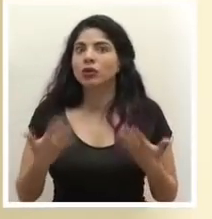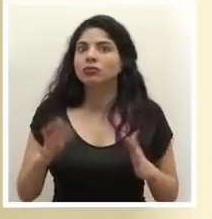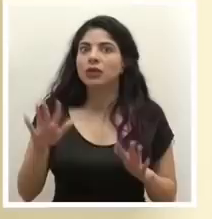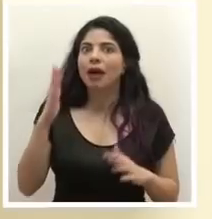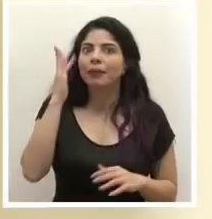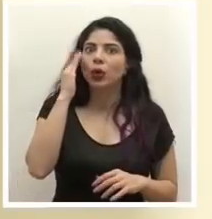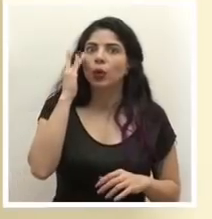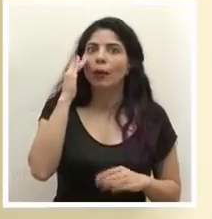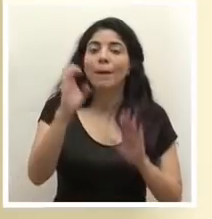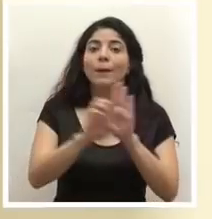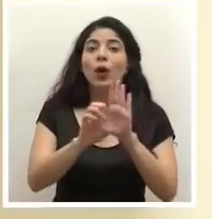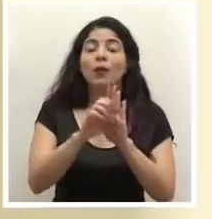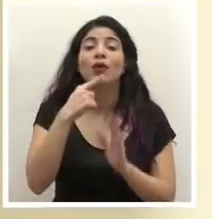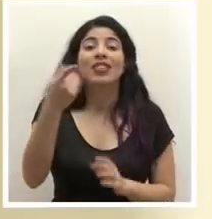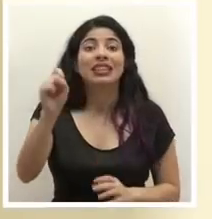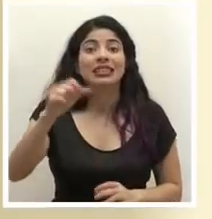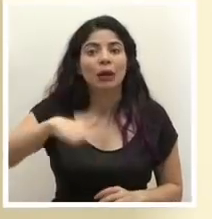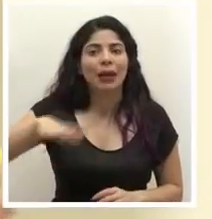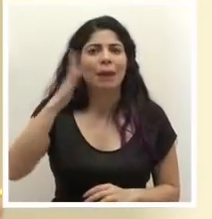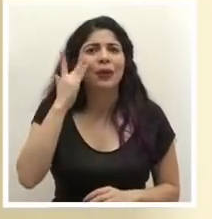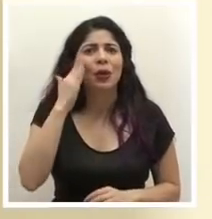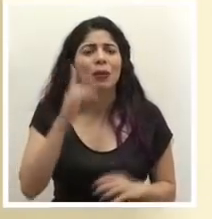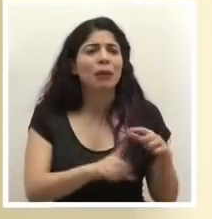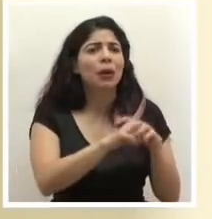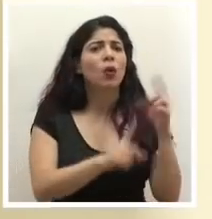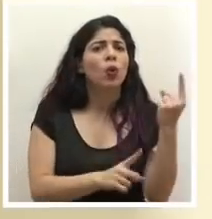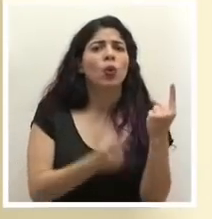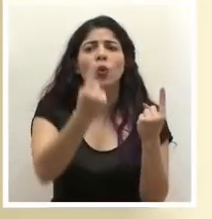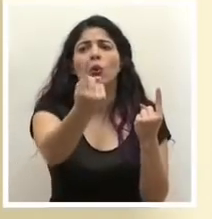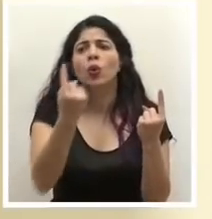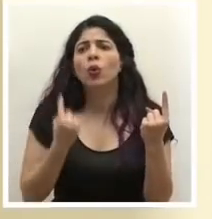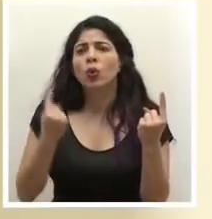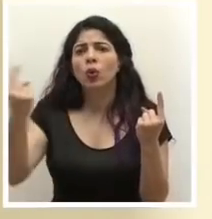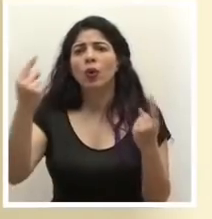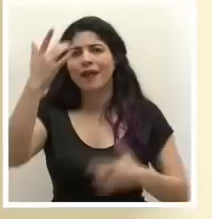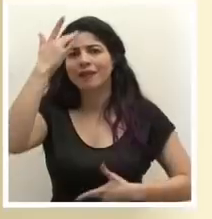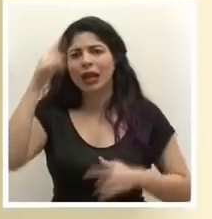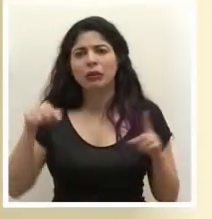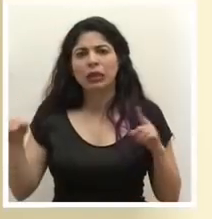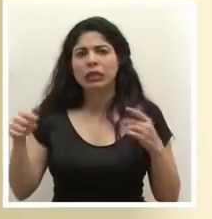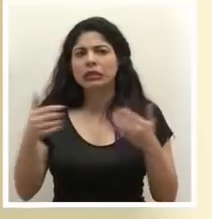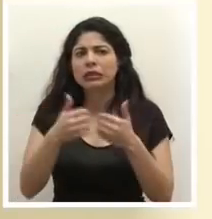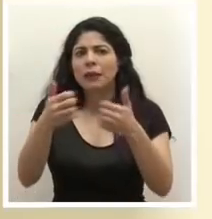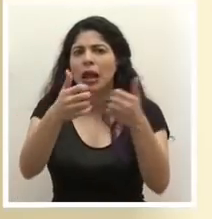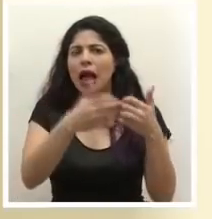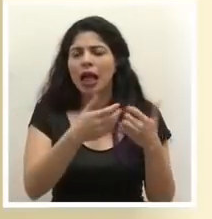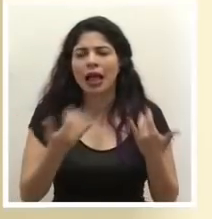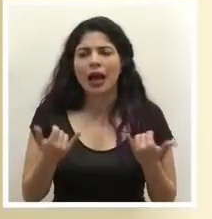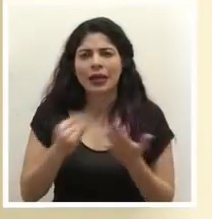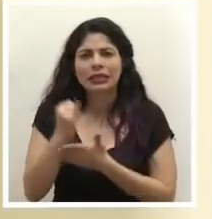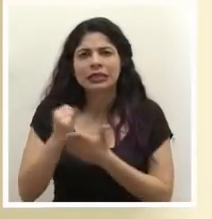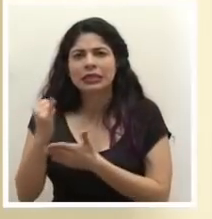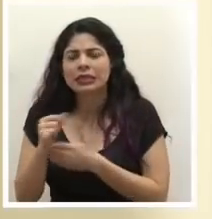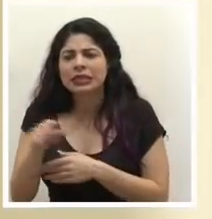por ejemplo lo que hablaba desamparados casos que están saliendo en diferentes partes dispersas y eso pues estamos investigando y haciendo todas las